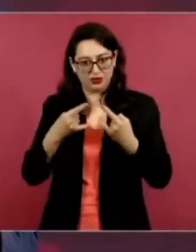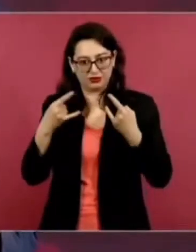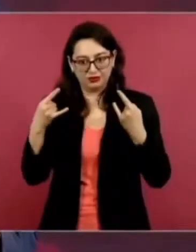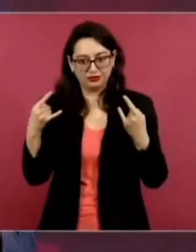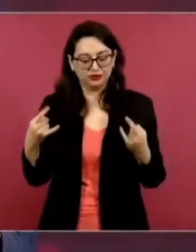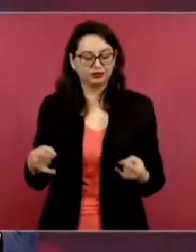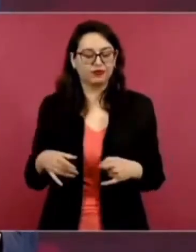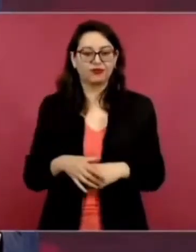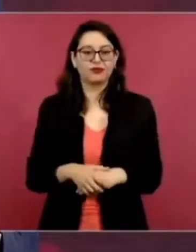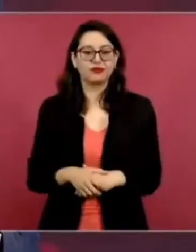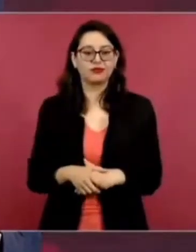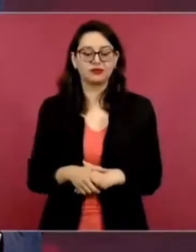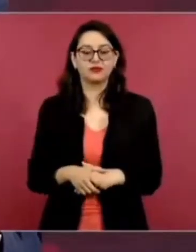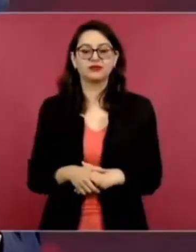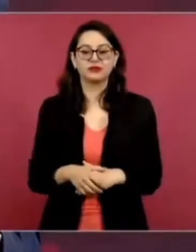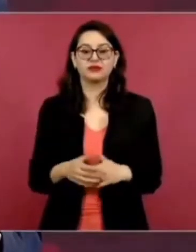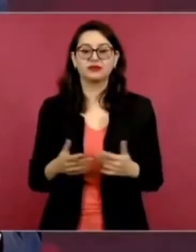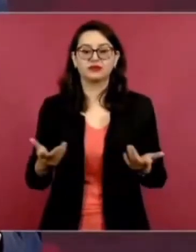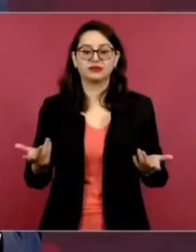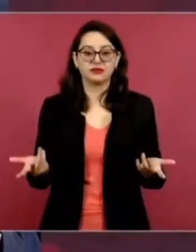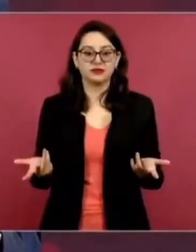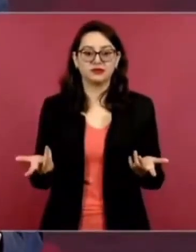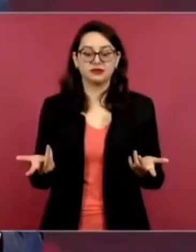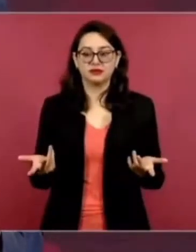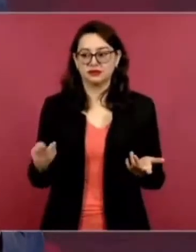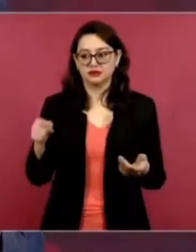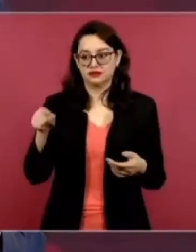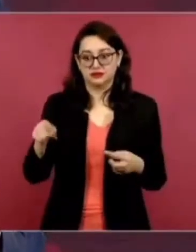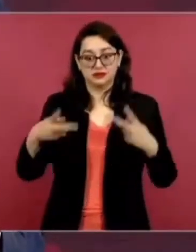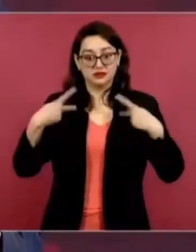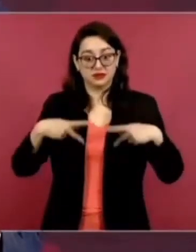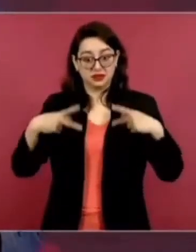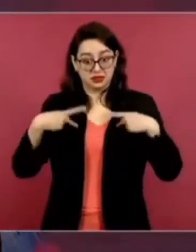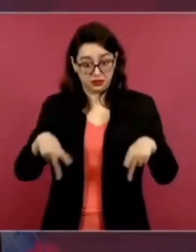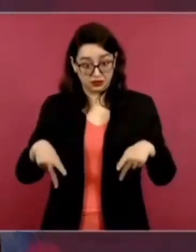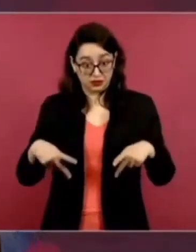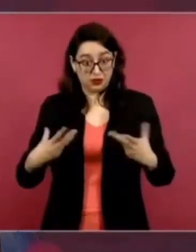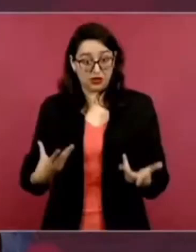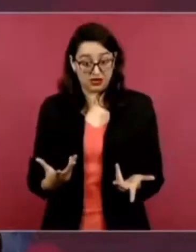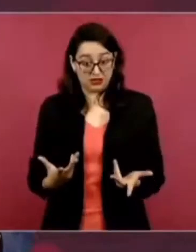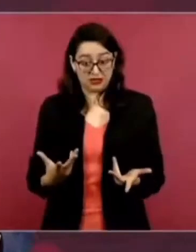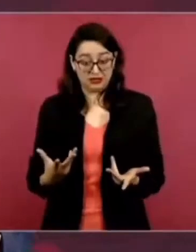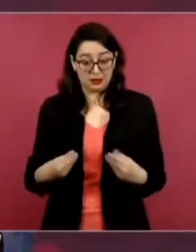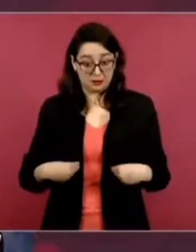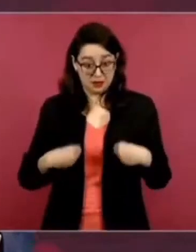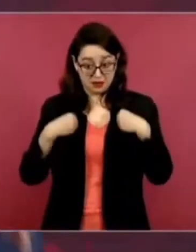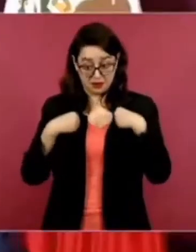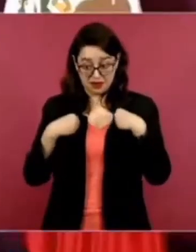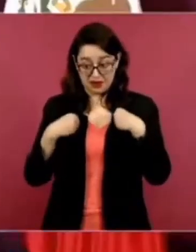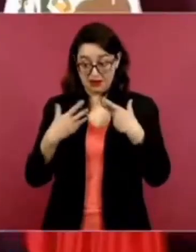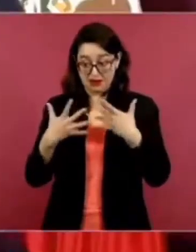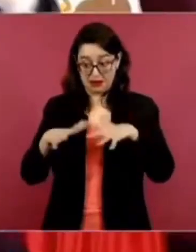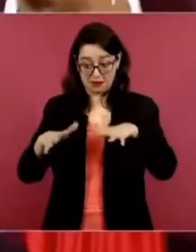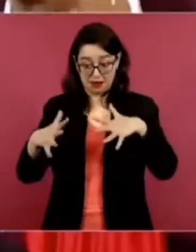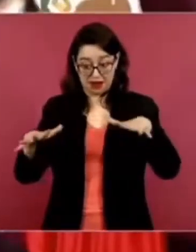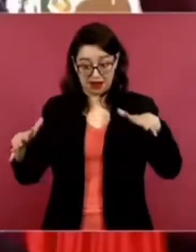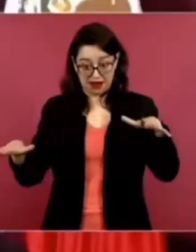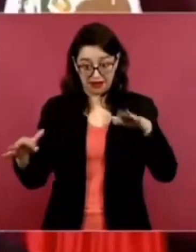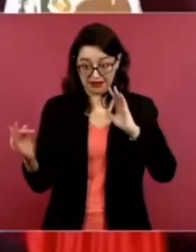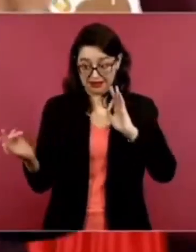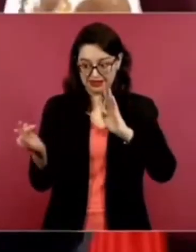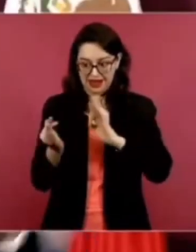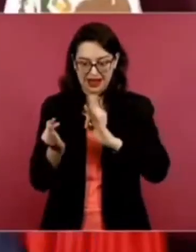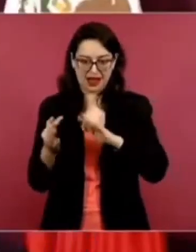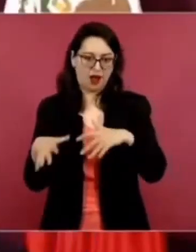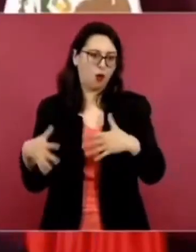siglos. En ese entonces, vivir cerca del mar era vivir cerca del mundo. Por eso a veces no se entiende,